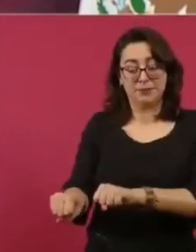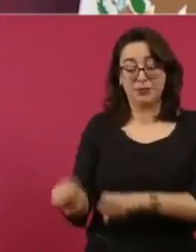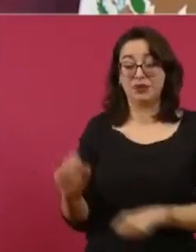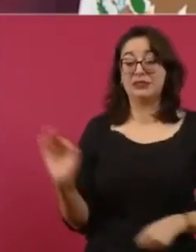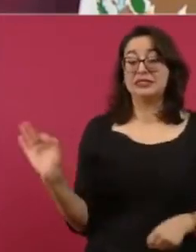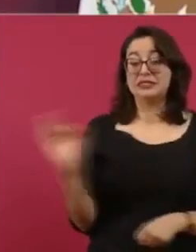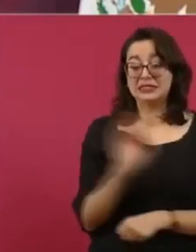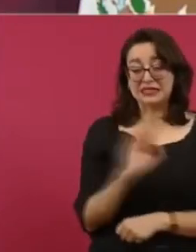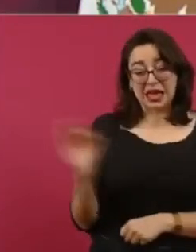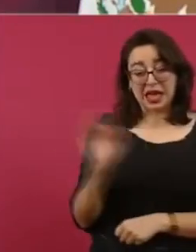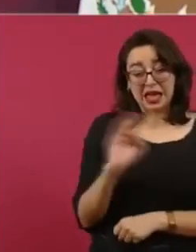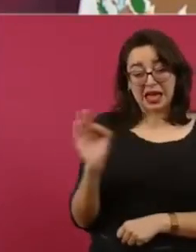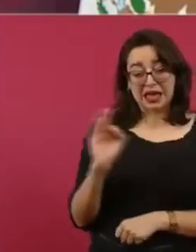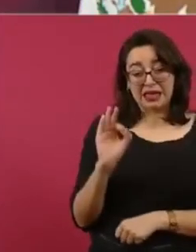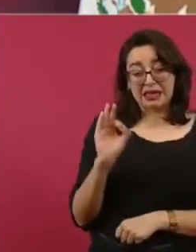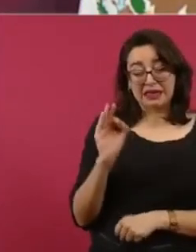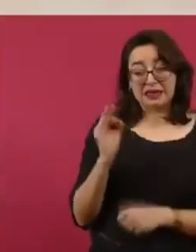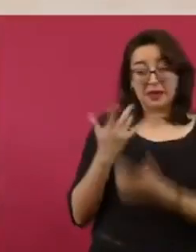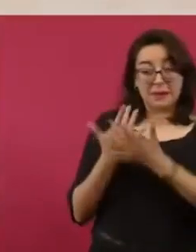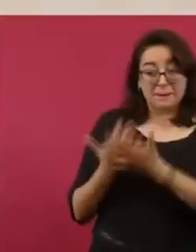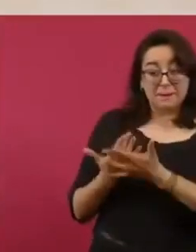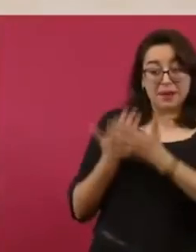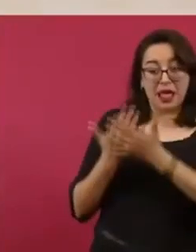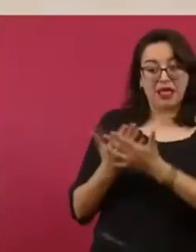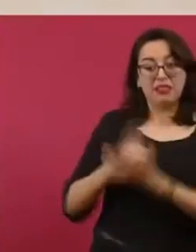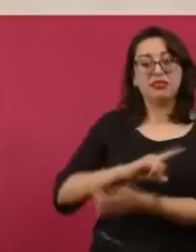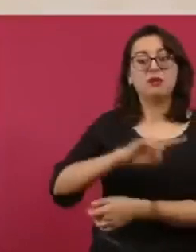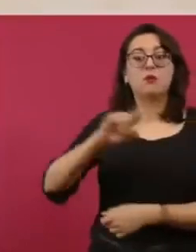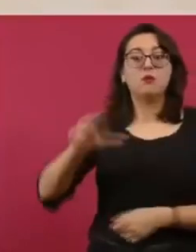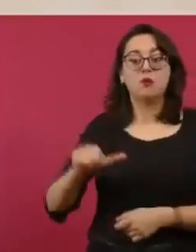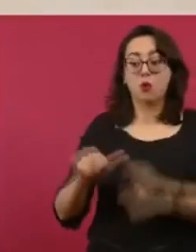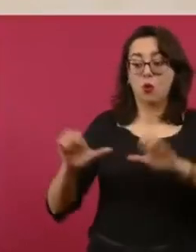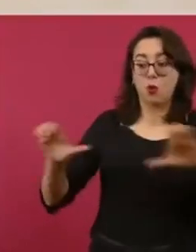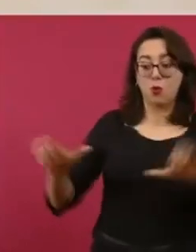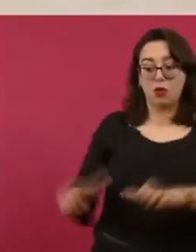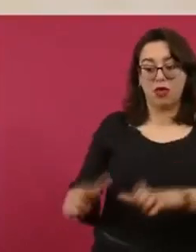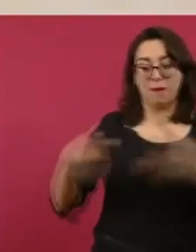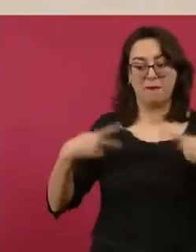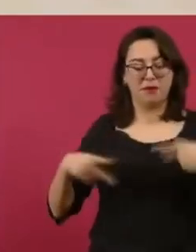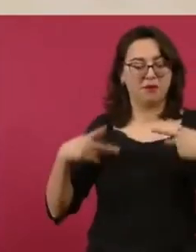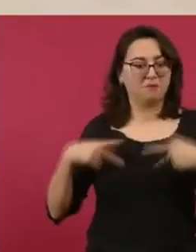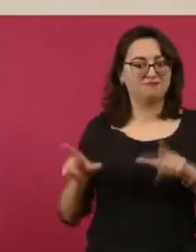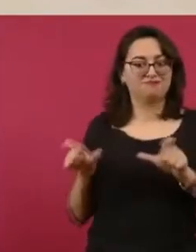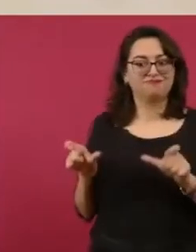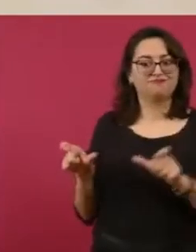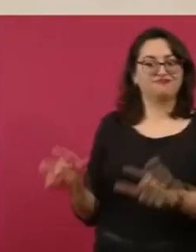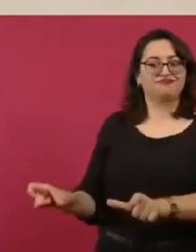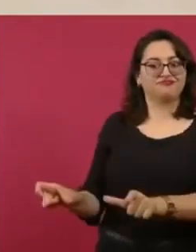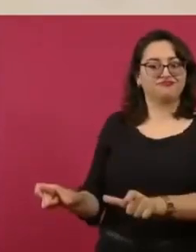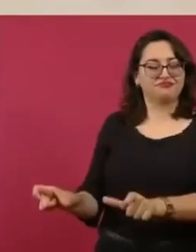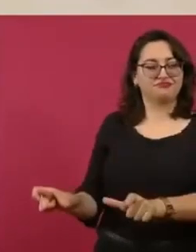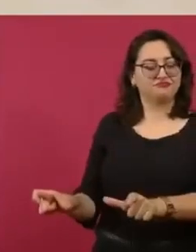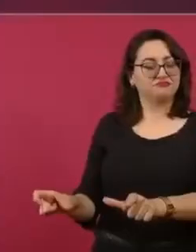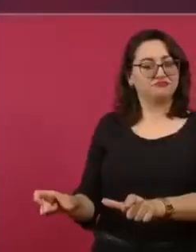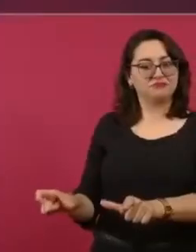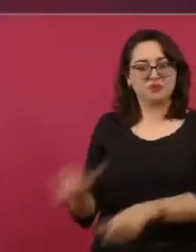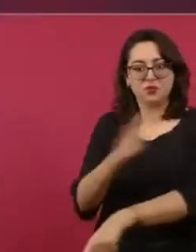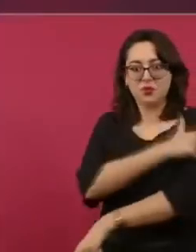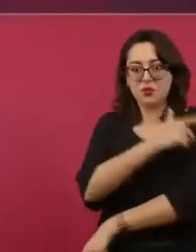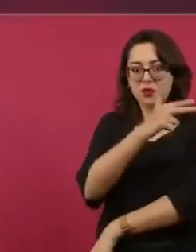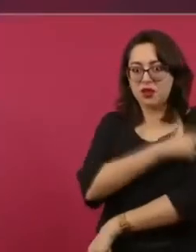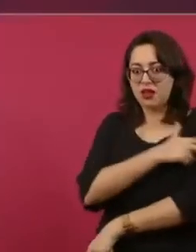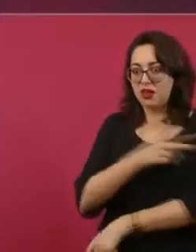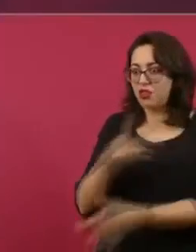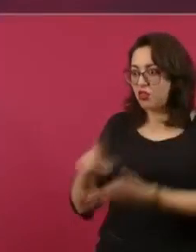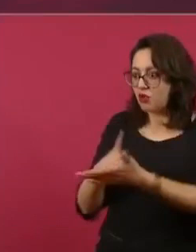admisión. Señor presidente, es no cumplir eso y no cumplir es lo mismo, es no hacer caso de la ley, es que no le vengan con que la